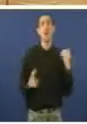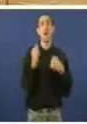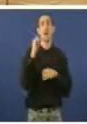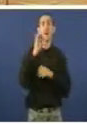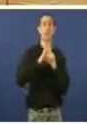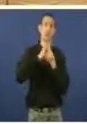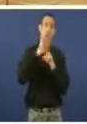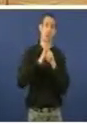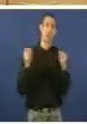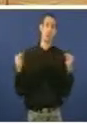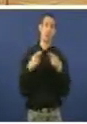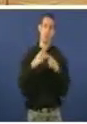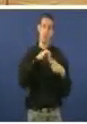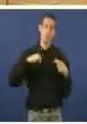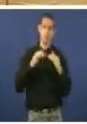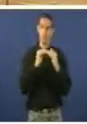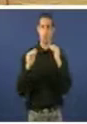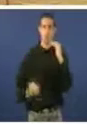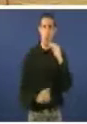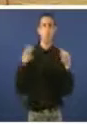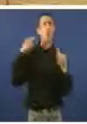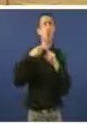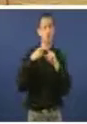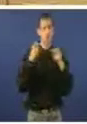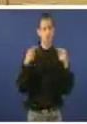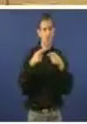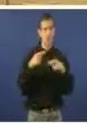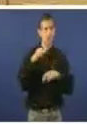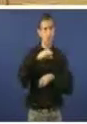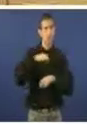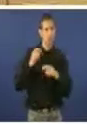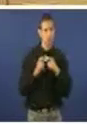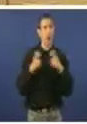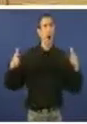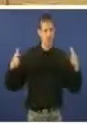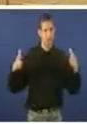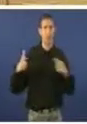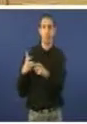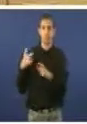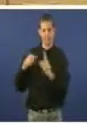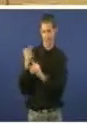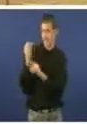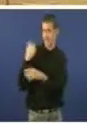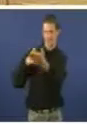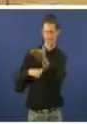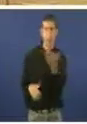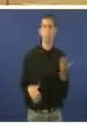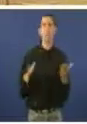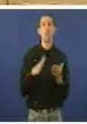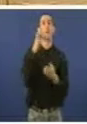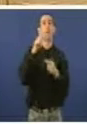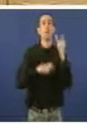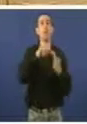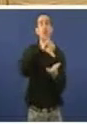aseguramento privado moi baixo o meu objetivo e incrementalo e a vofe que o están logrando. Pero mañan, señor Feijó, a cidadanía